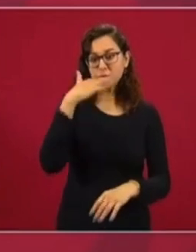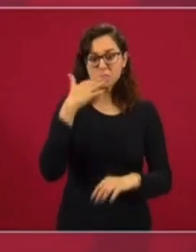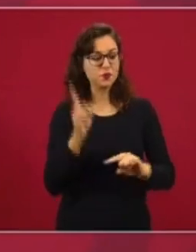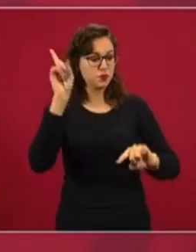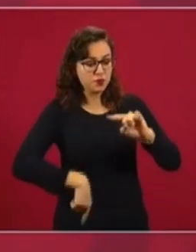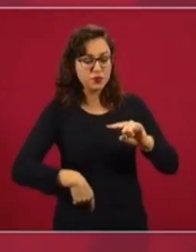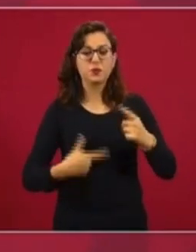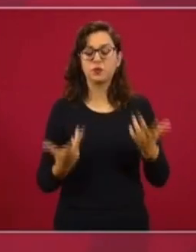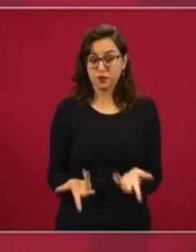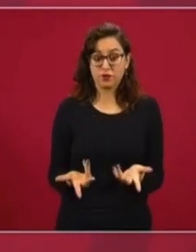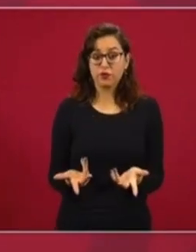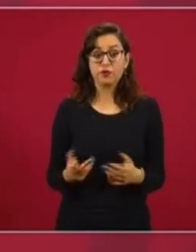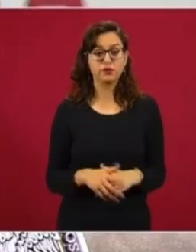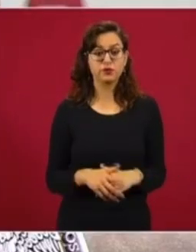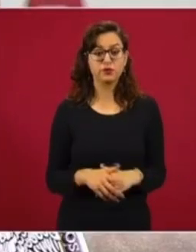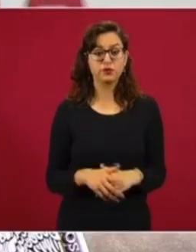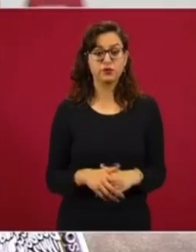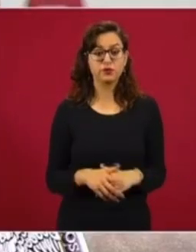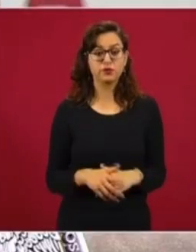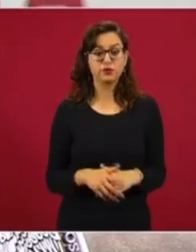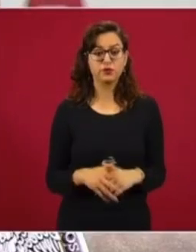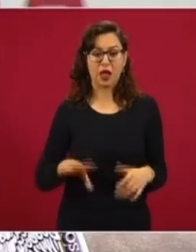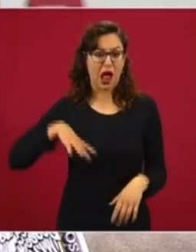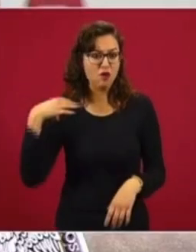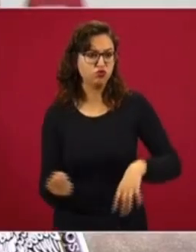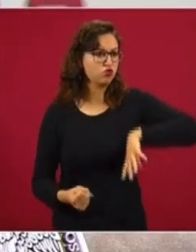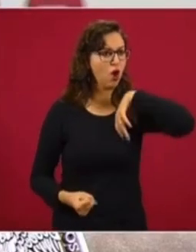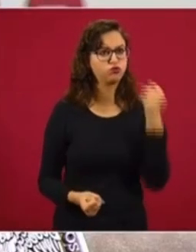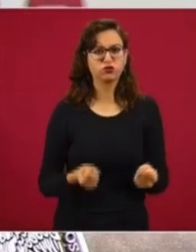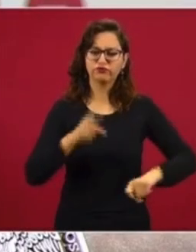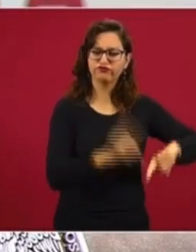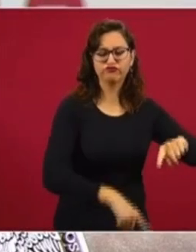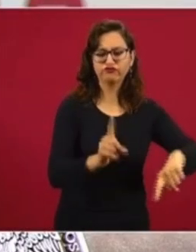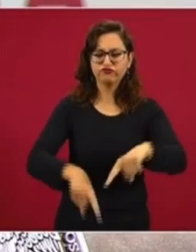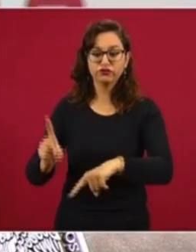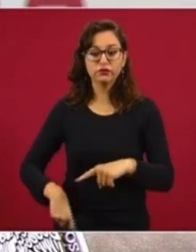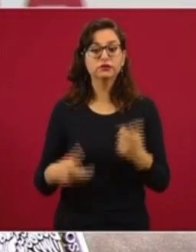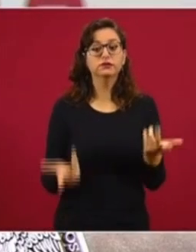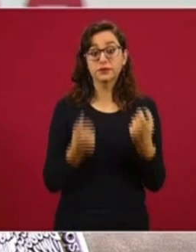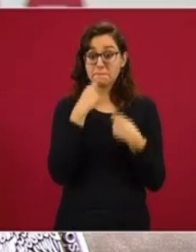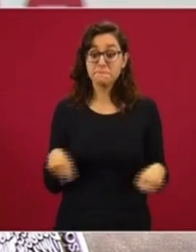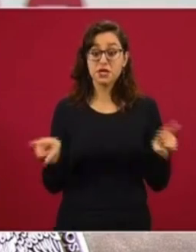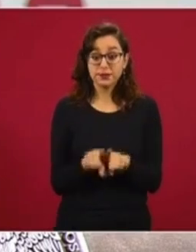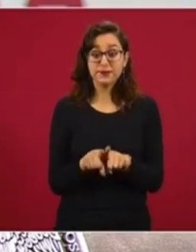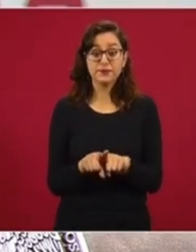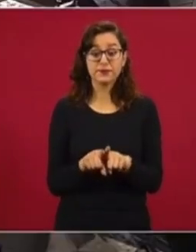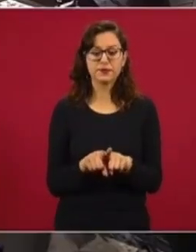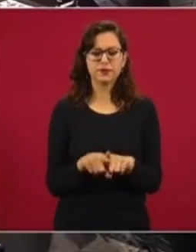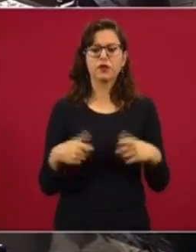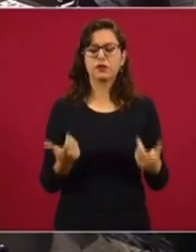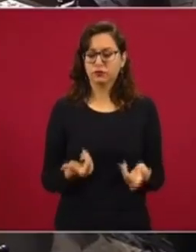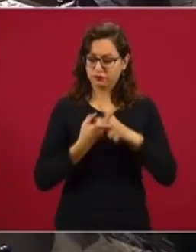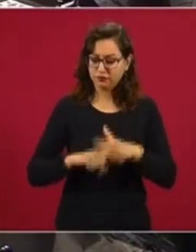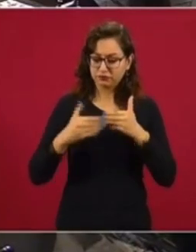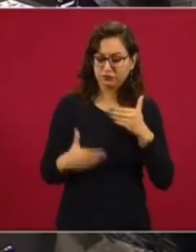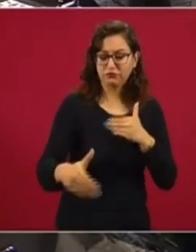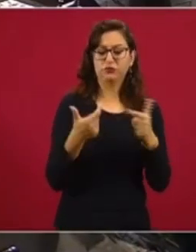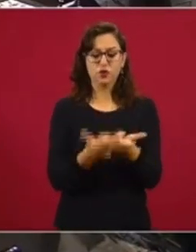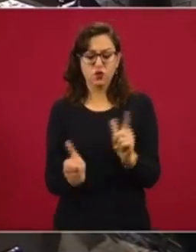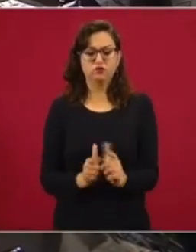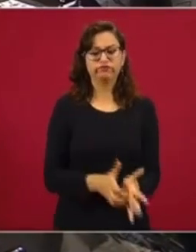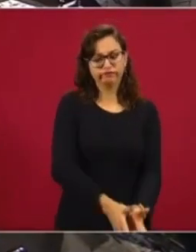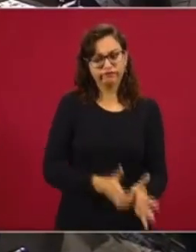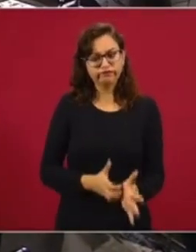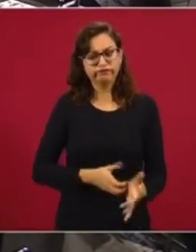corrupción, para acabar con los abusos, para llevar a cabo un gobierno austero,